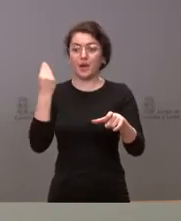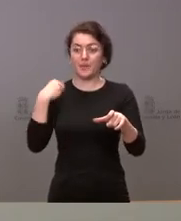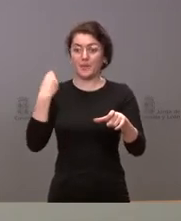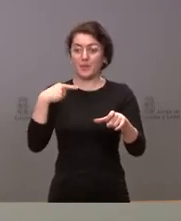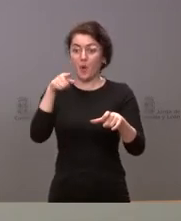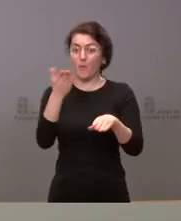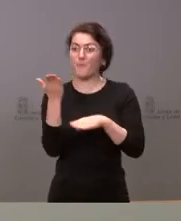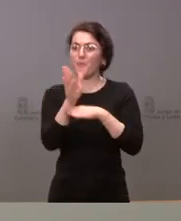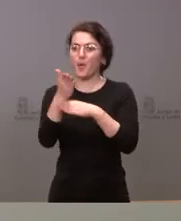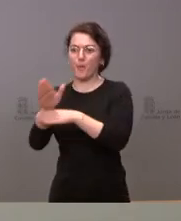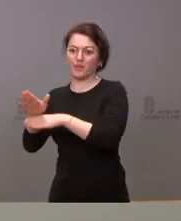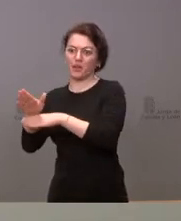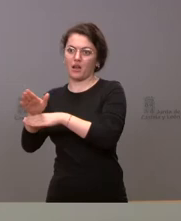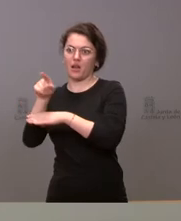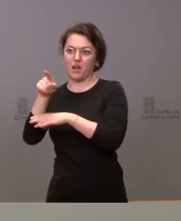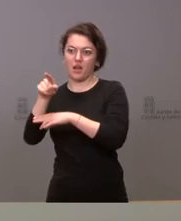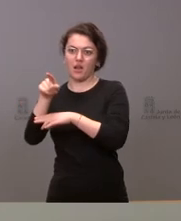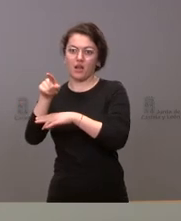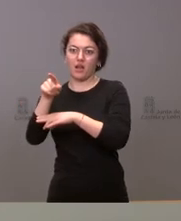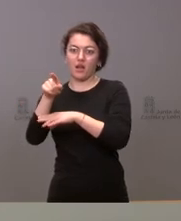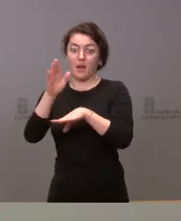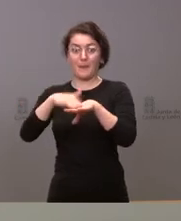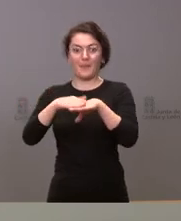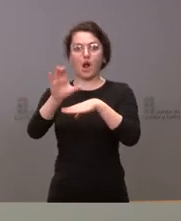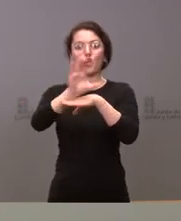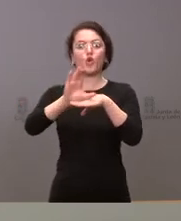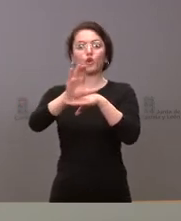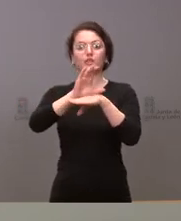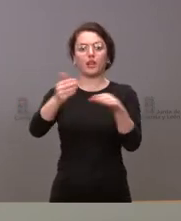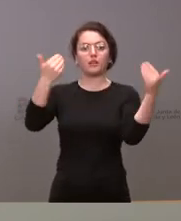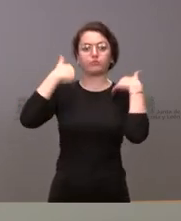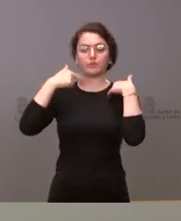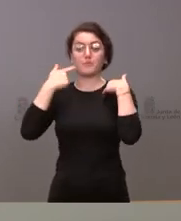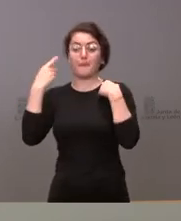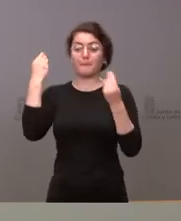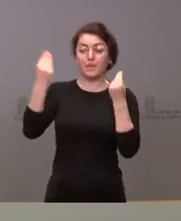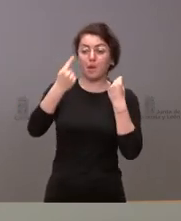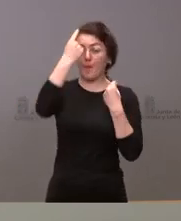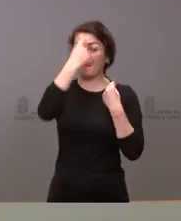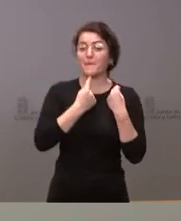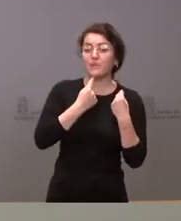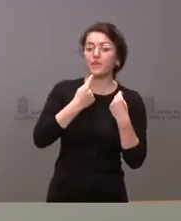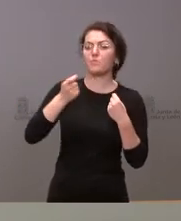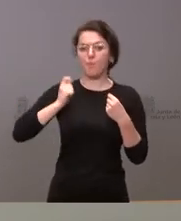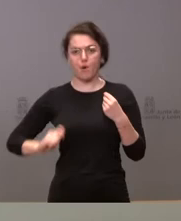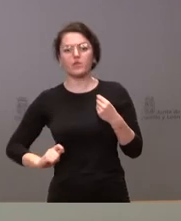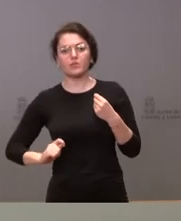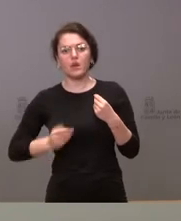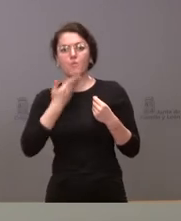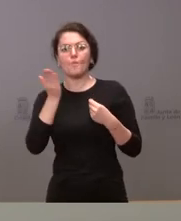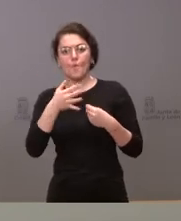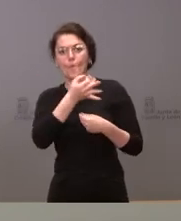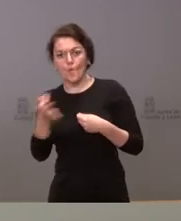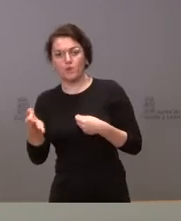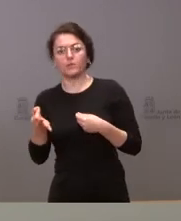por parte de Vox para consejeros. Nos parece un perfil profesional, un perfil adecuado y creo que van a poder